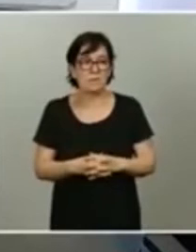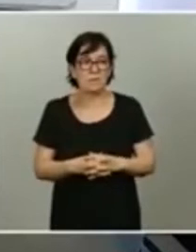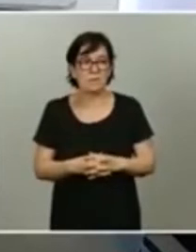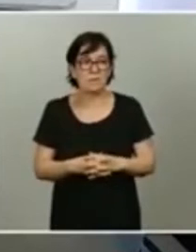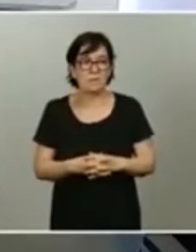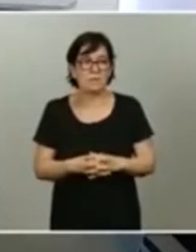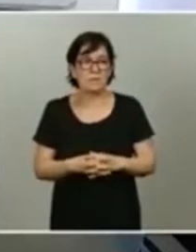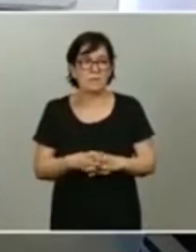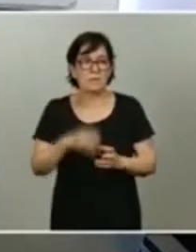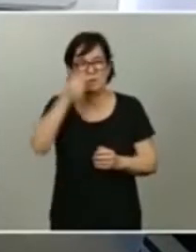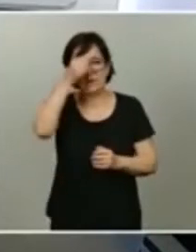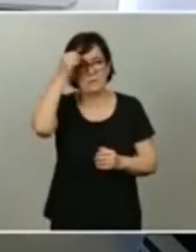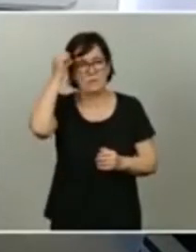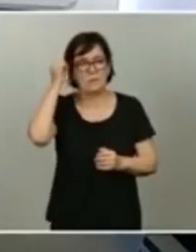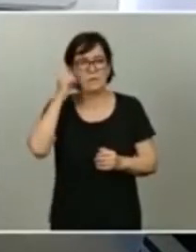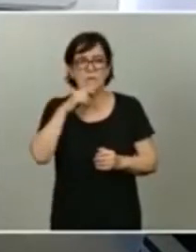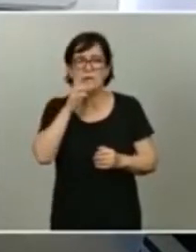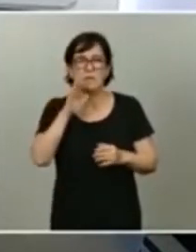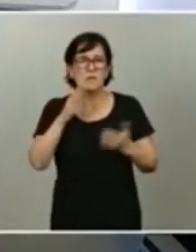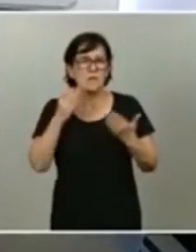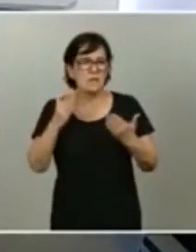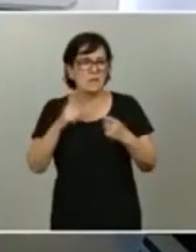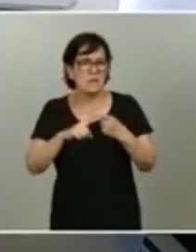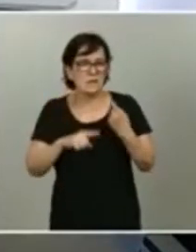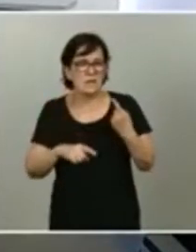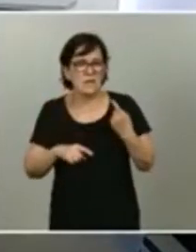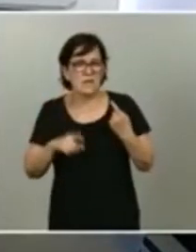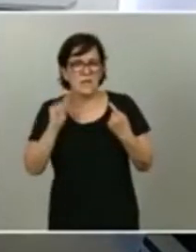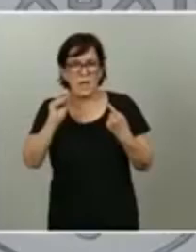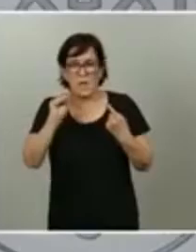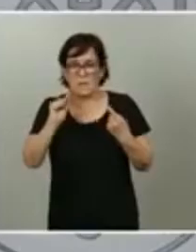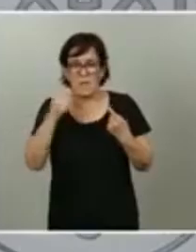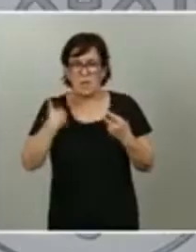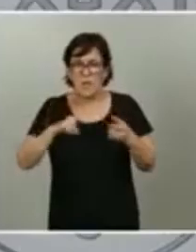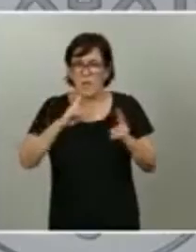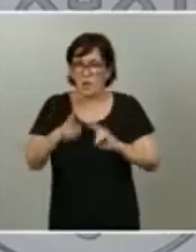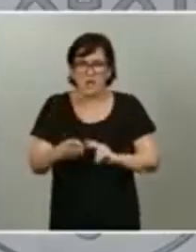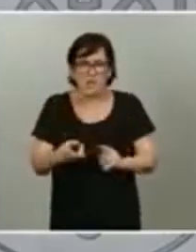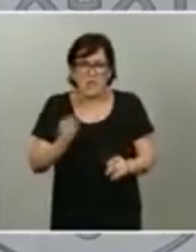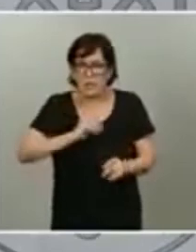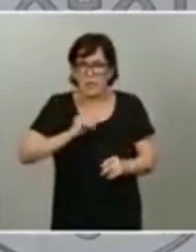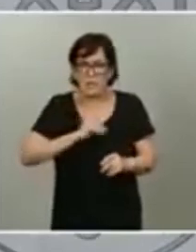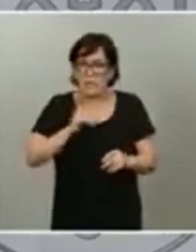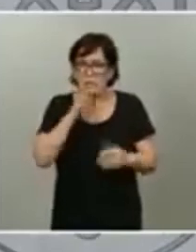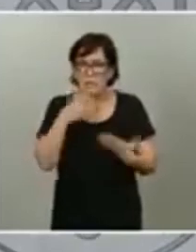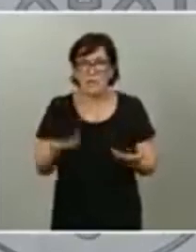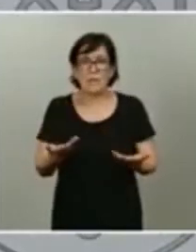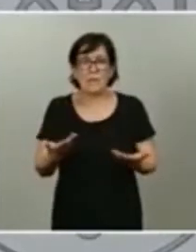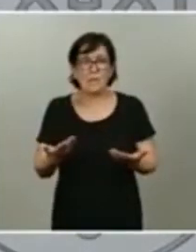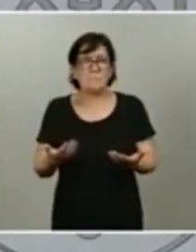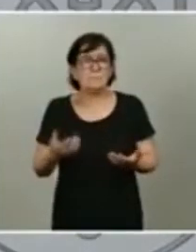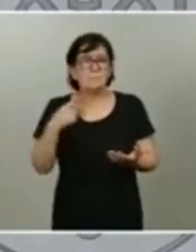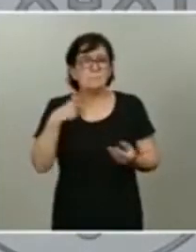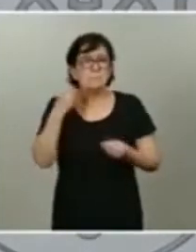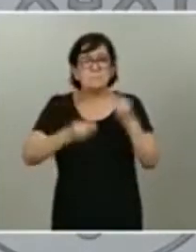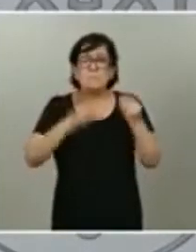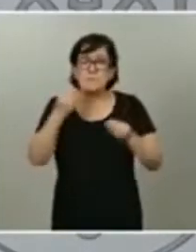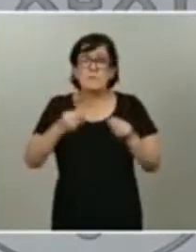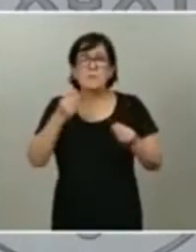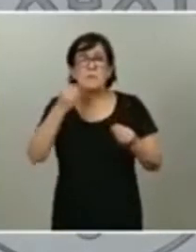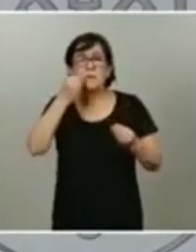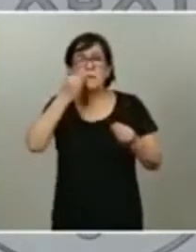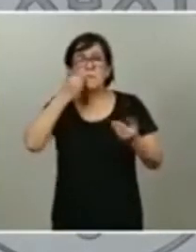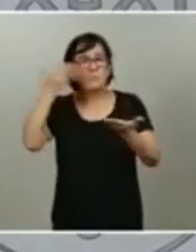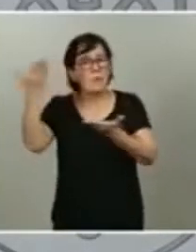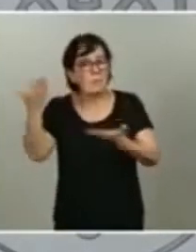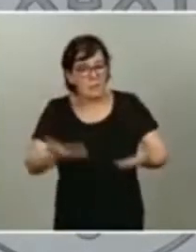Sí, gracias la primera pregunta creo que la he contestado bastante en relación a que celebramos damos la bienvenida a que en el día